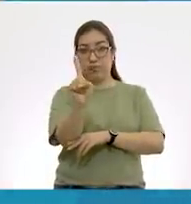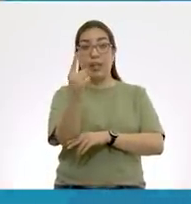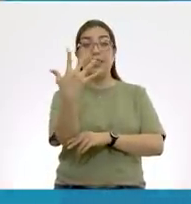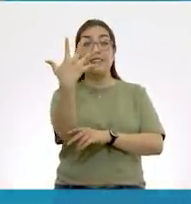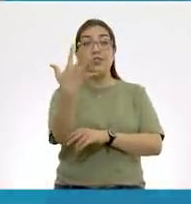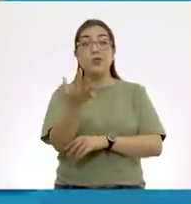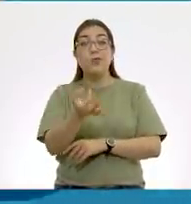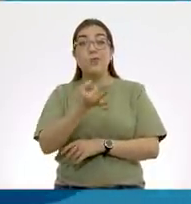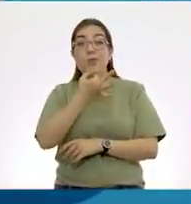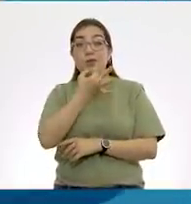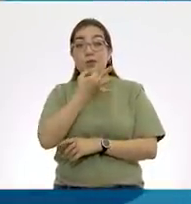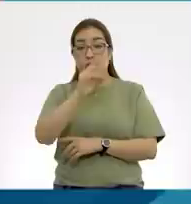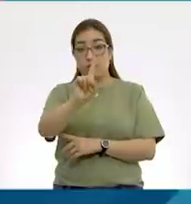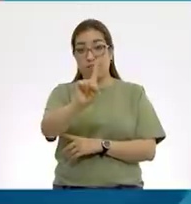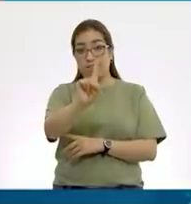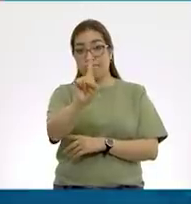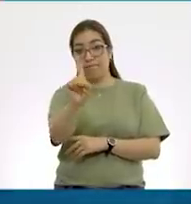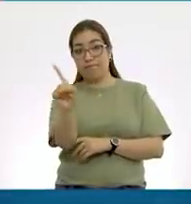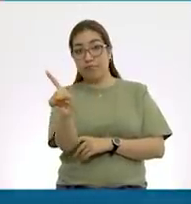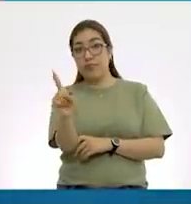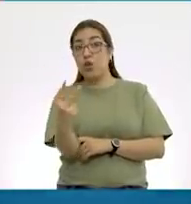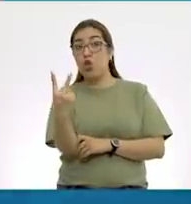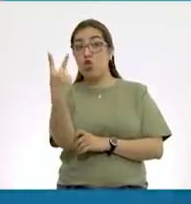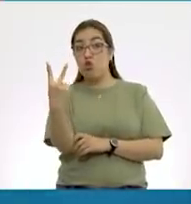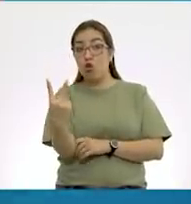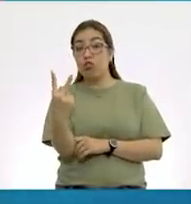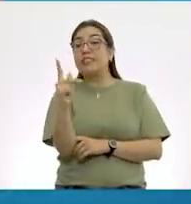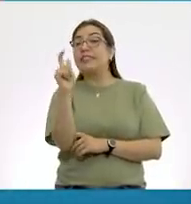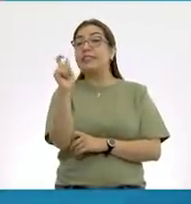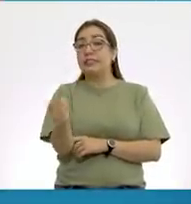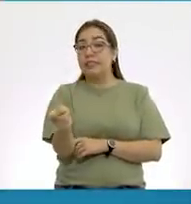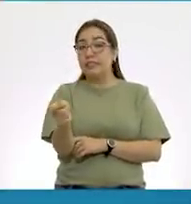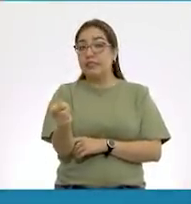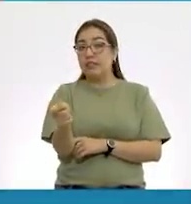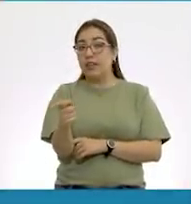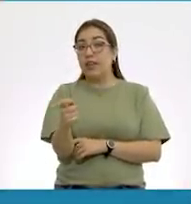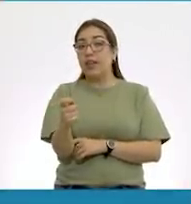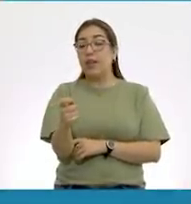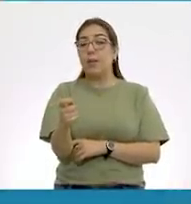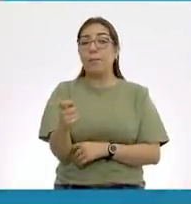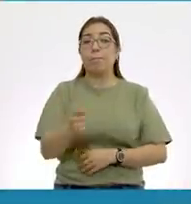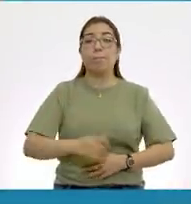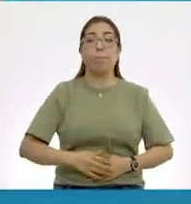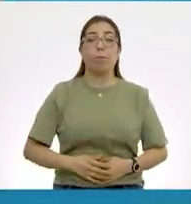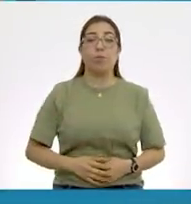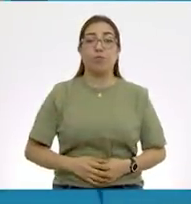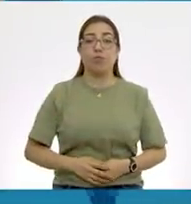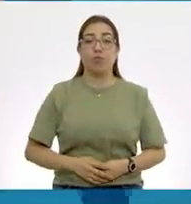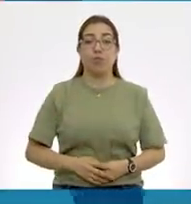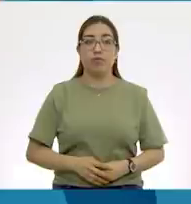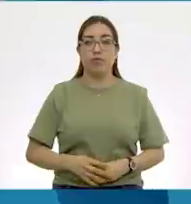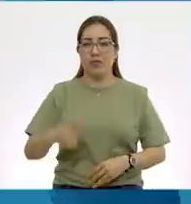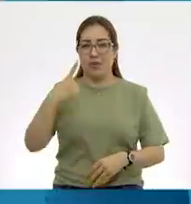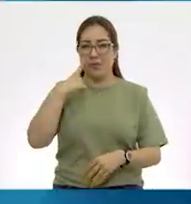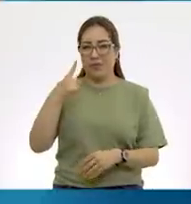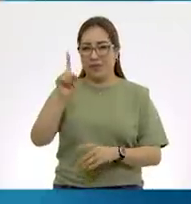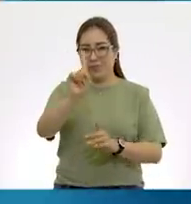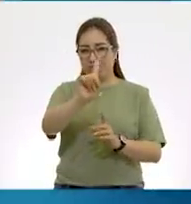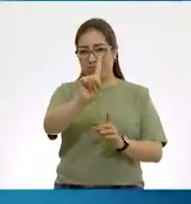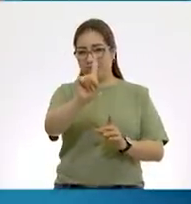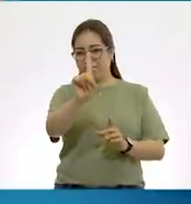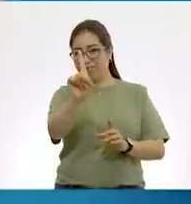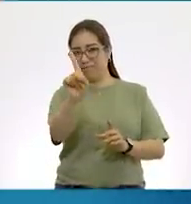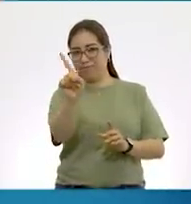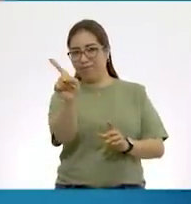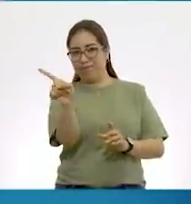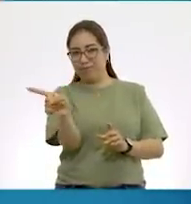Para el número dos, está señalando que ya pasaron, en este caso, si observamos la manecilla del